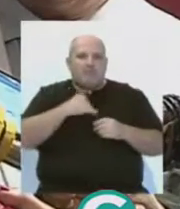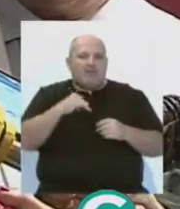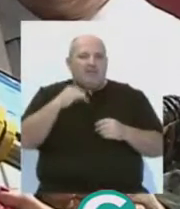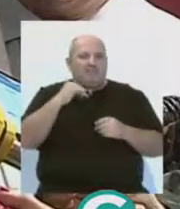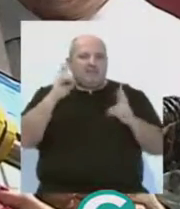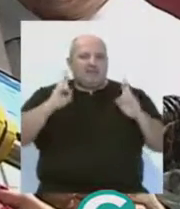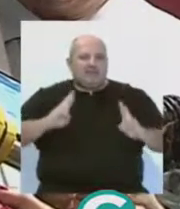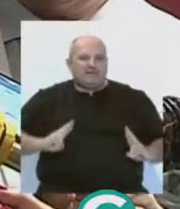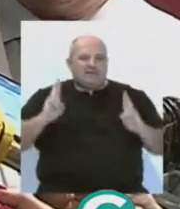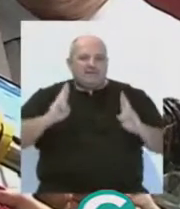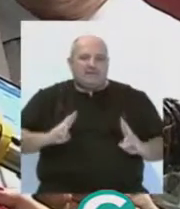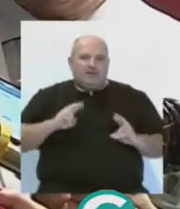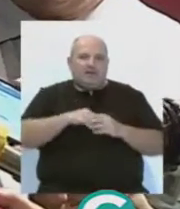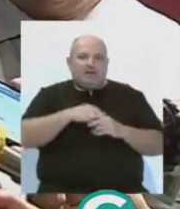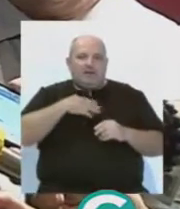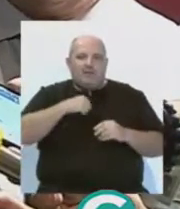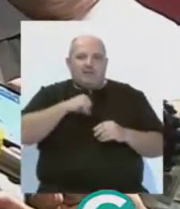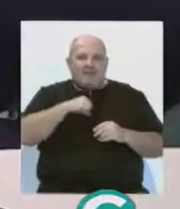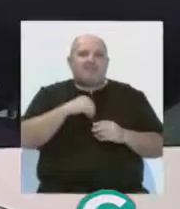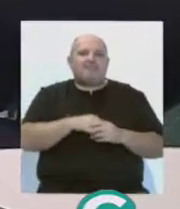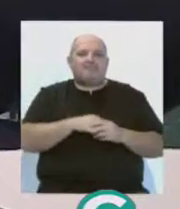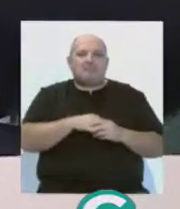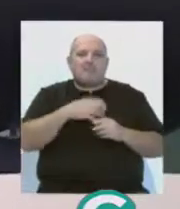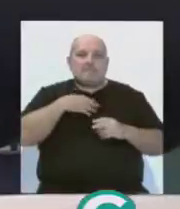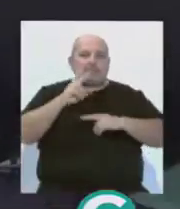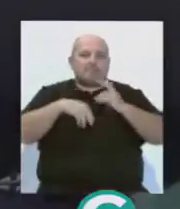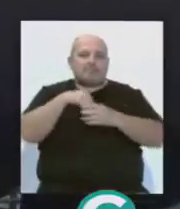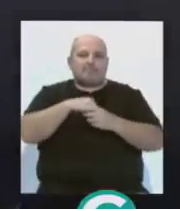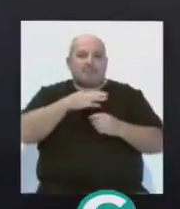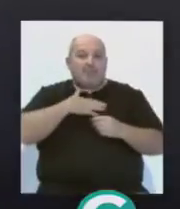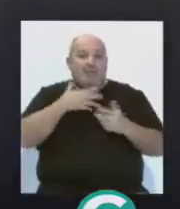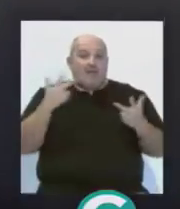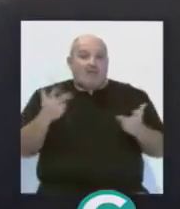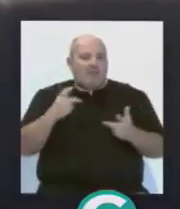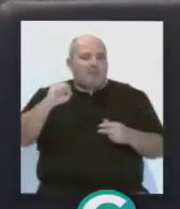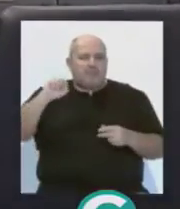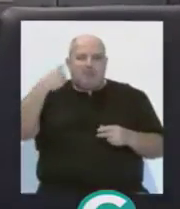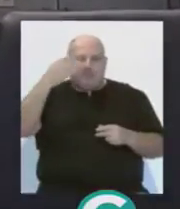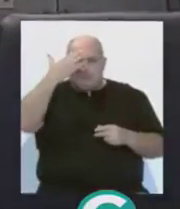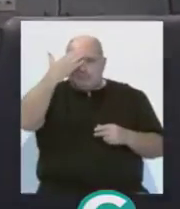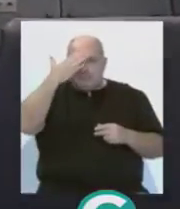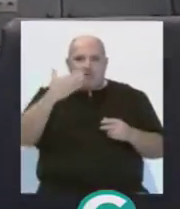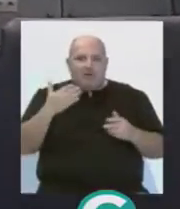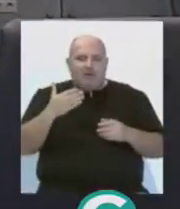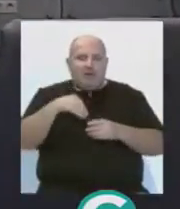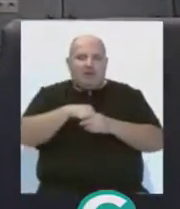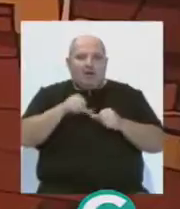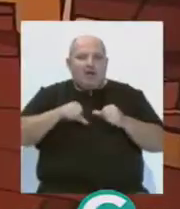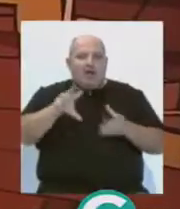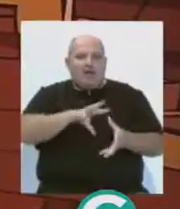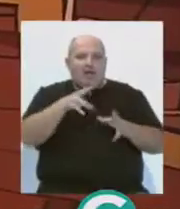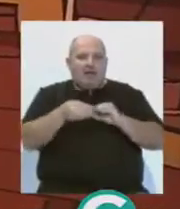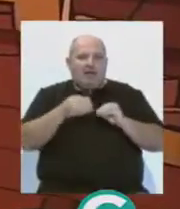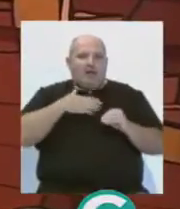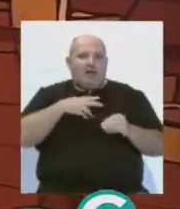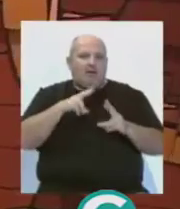que supone acudir a un centro hospitalario. La renovación de las urgencias pediátricas es la primera de las actuaciones previstas dentro de la adaptación del